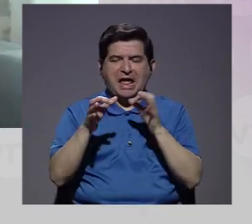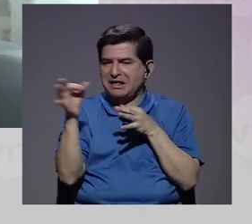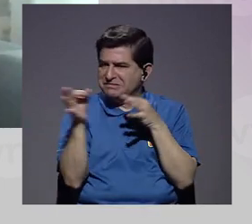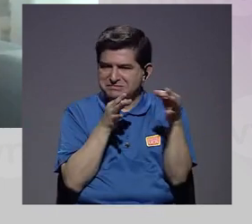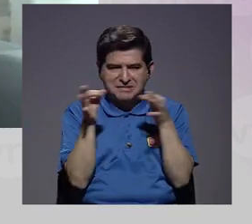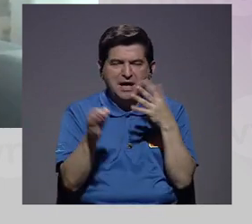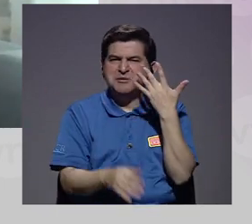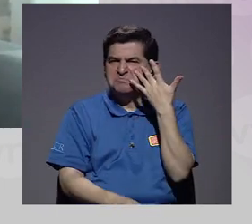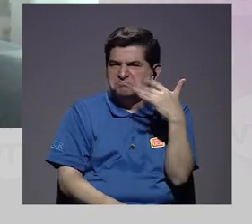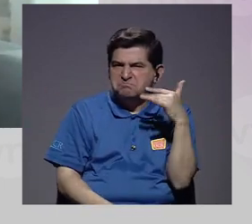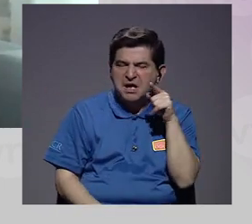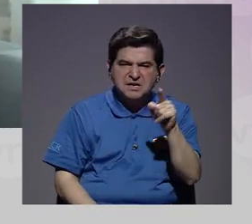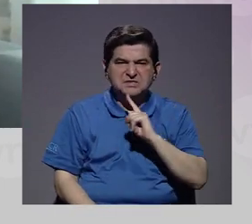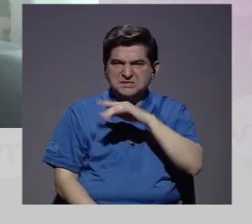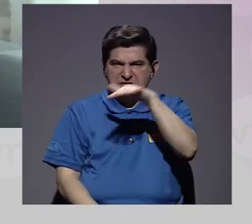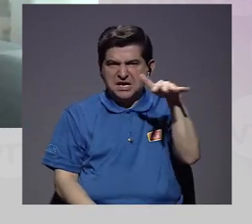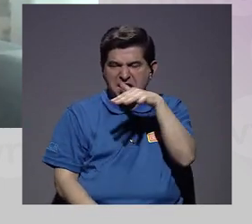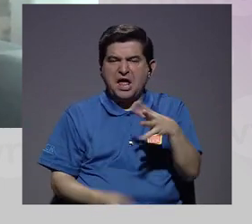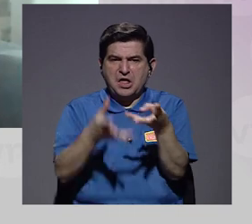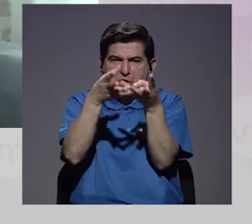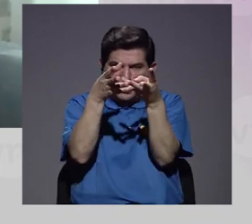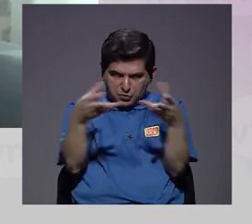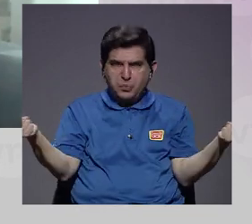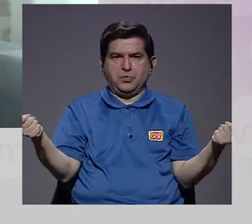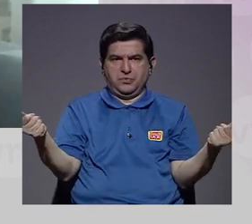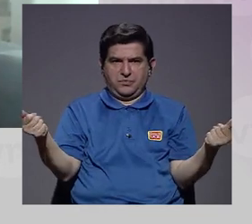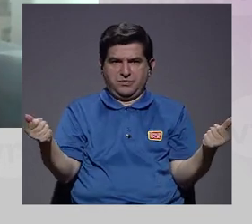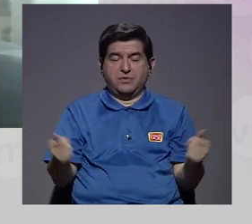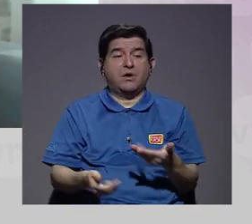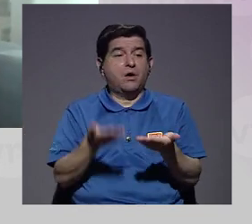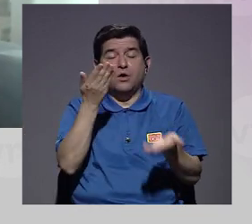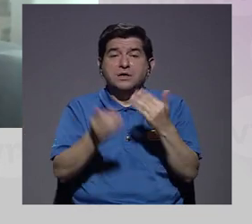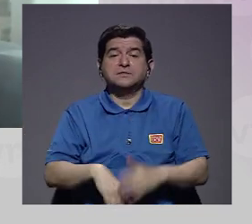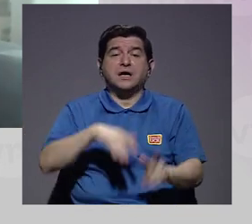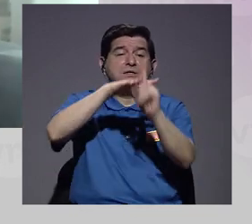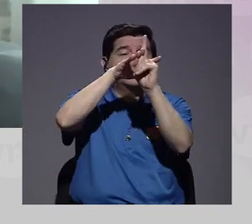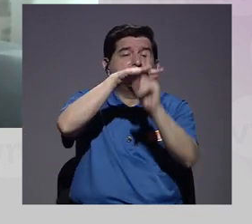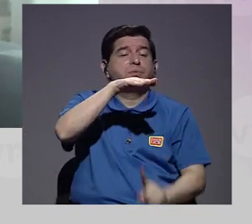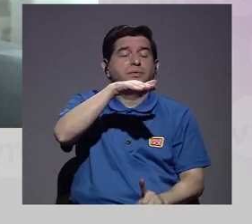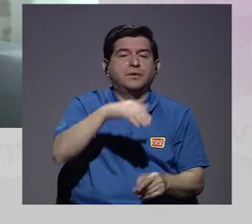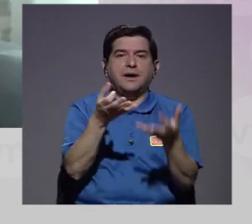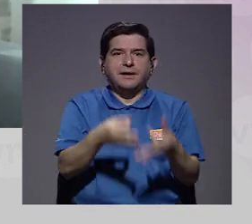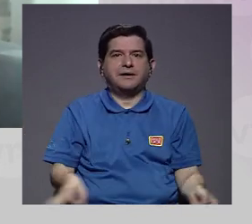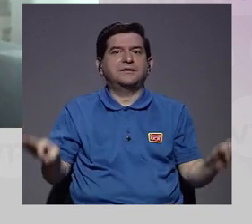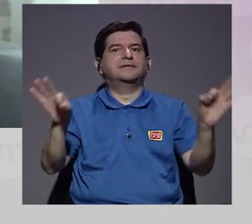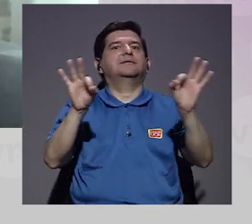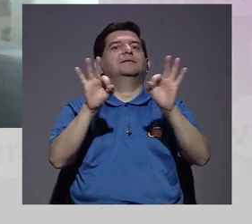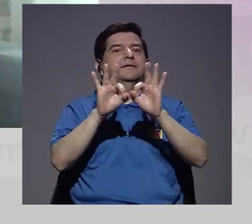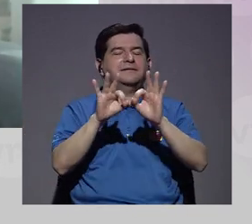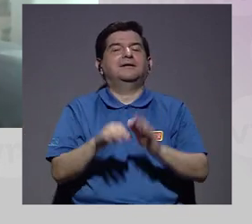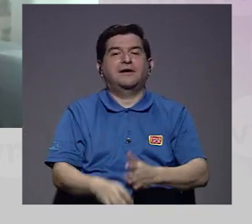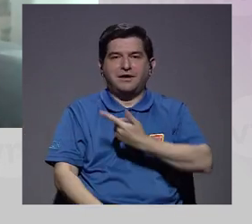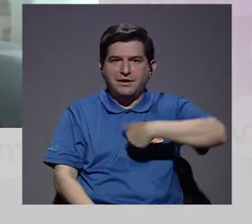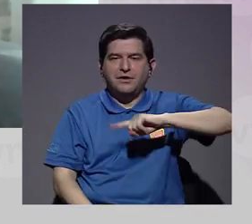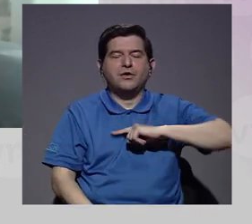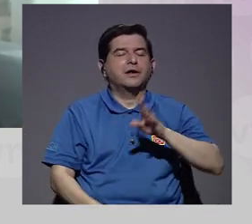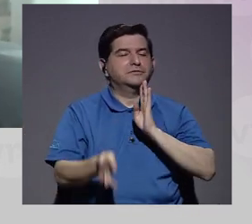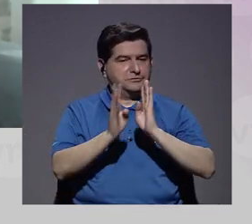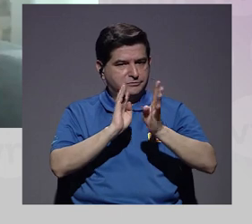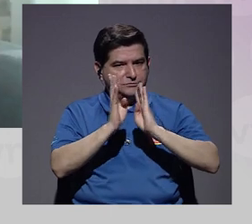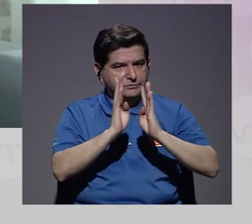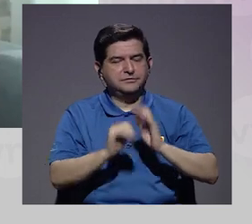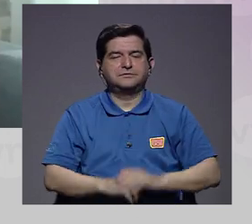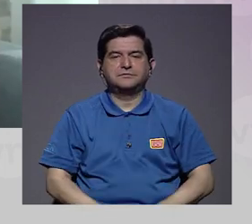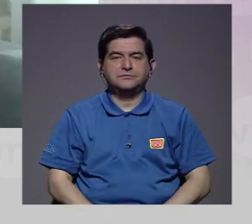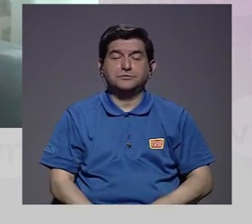se dice nada, pareciera como que esa realidad desaparece, ¿verdad? O que es invisible. Por eso es tan importante lo que vamos